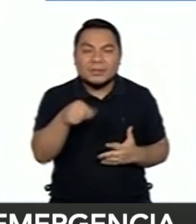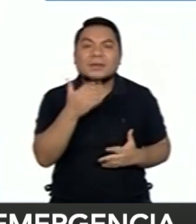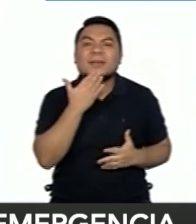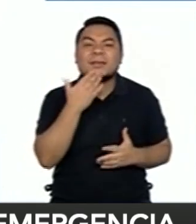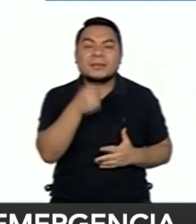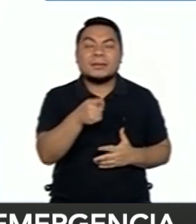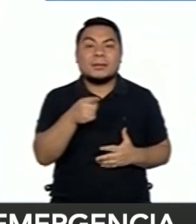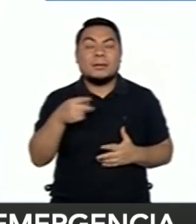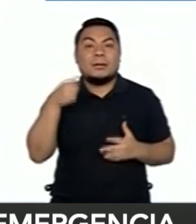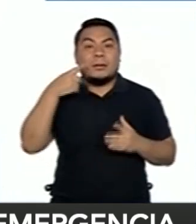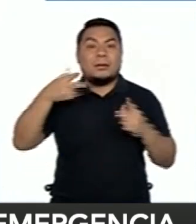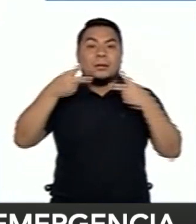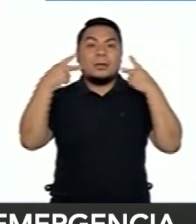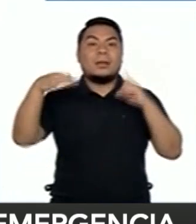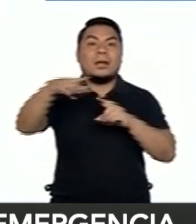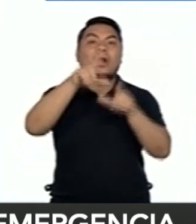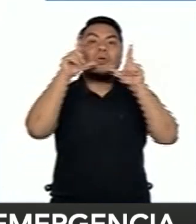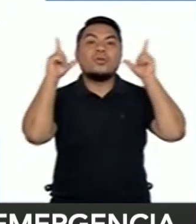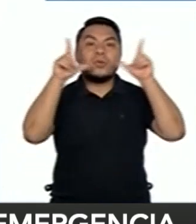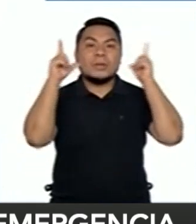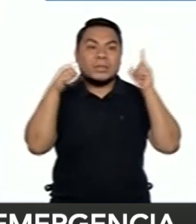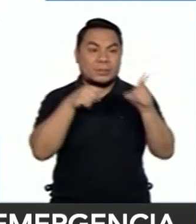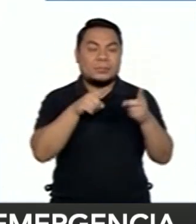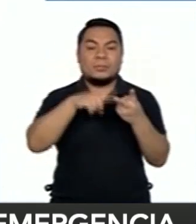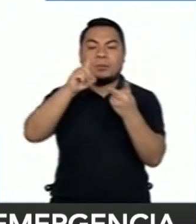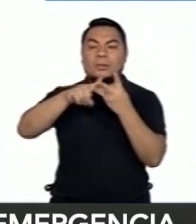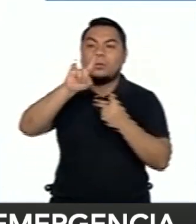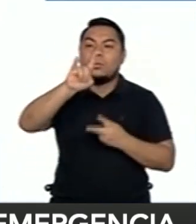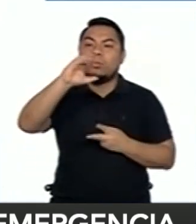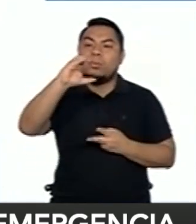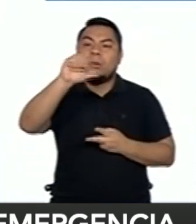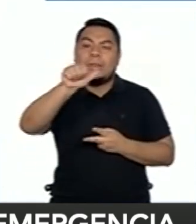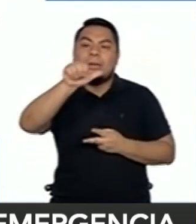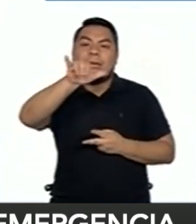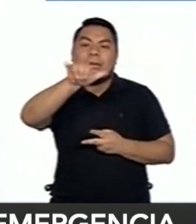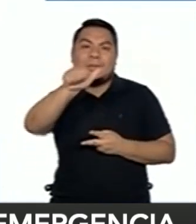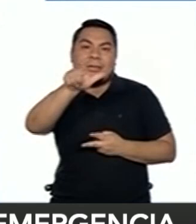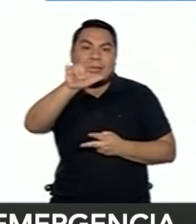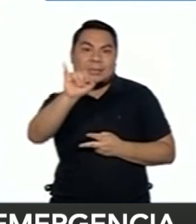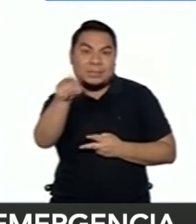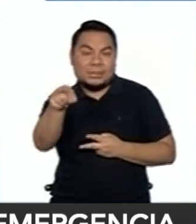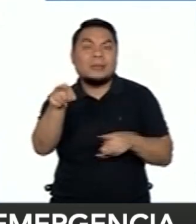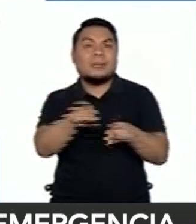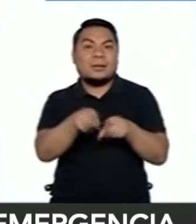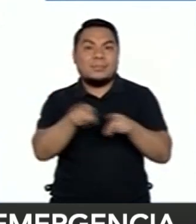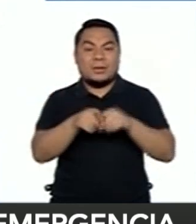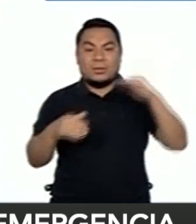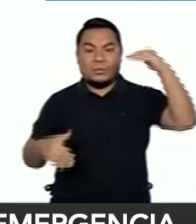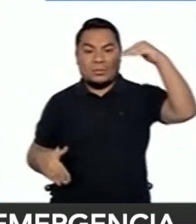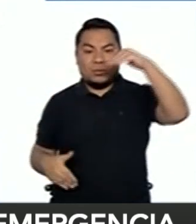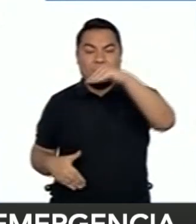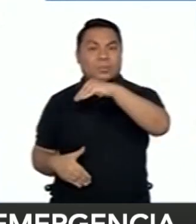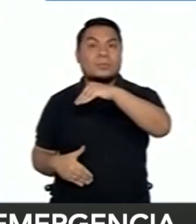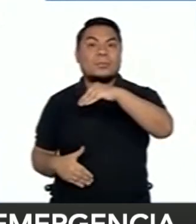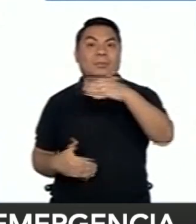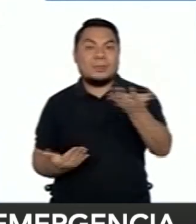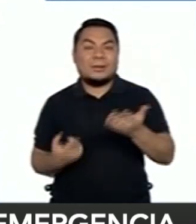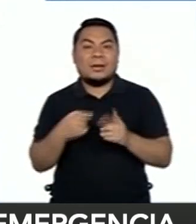en la selva, la región de Loreto y Ucayali. Ya el RT, este factor de crecimiento, ya es menor de uno.